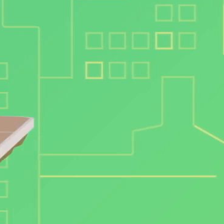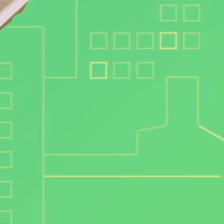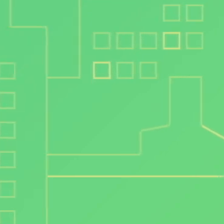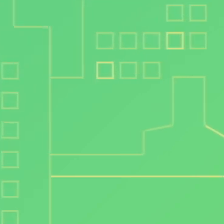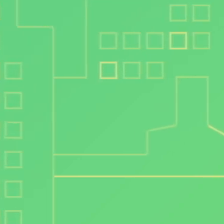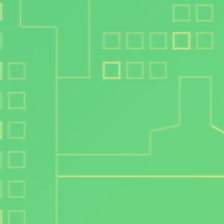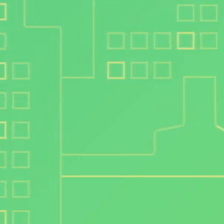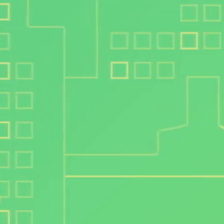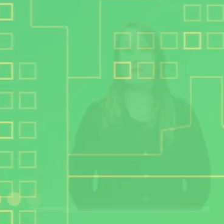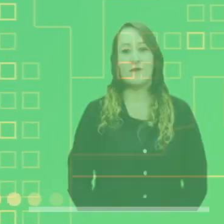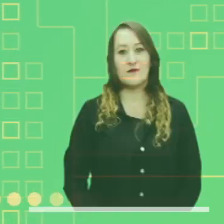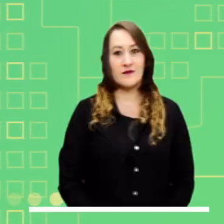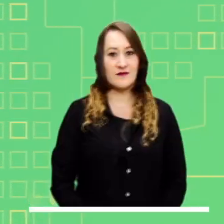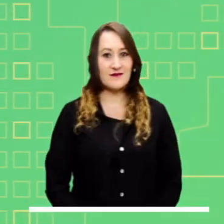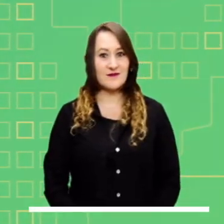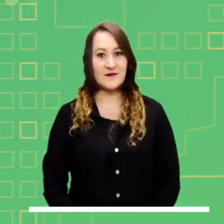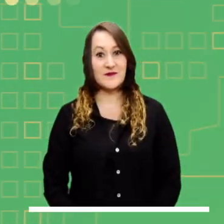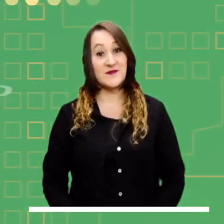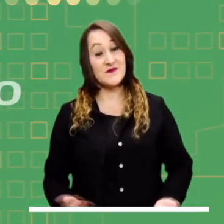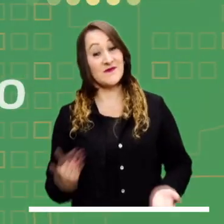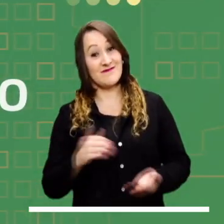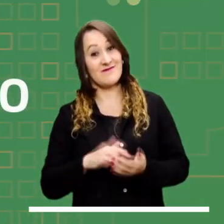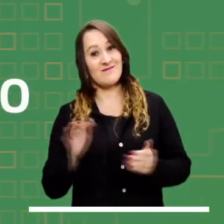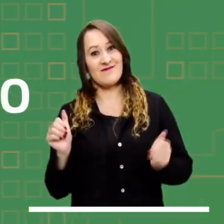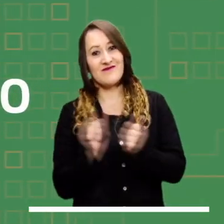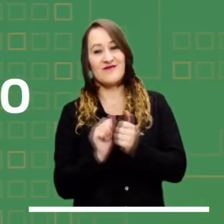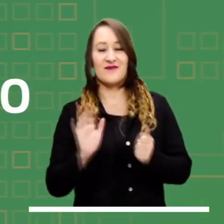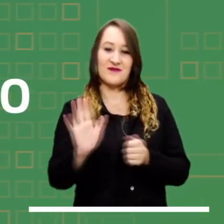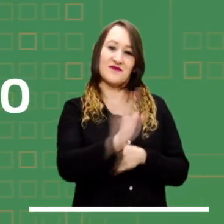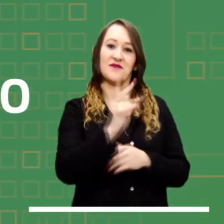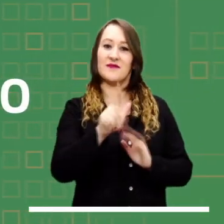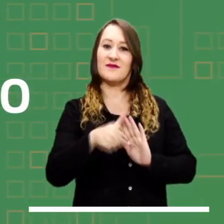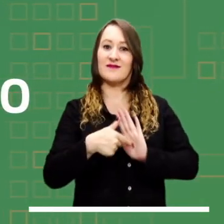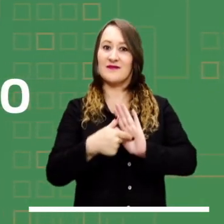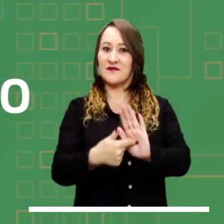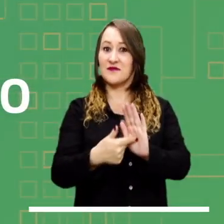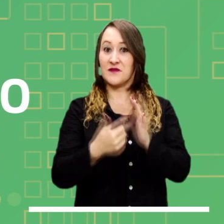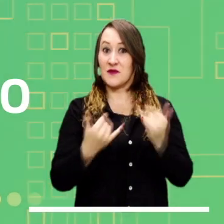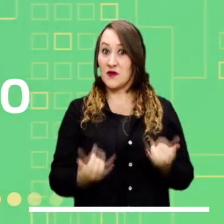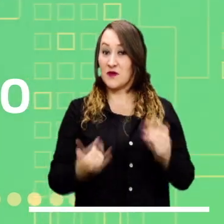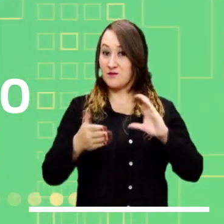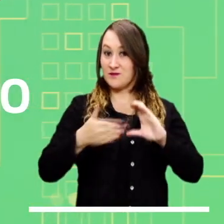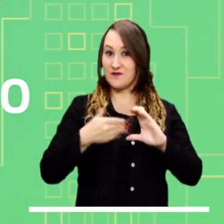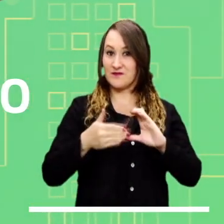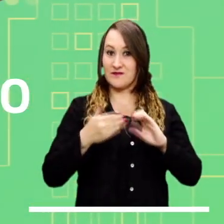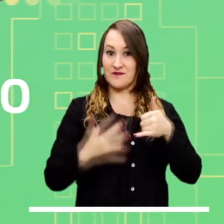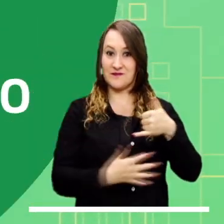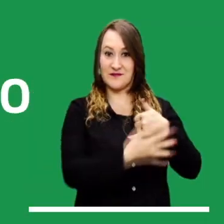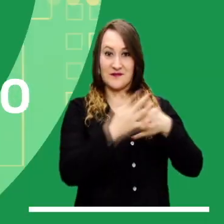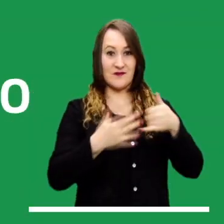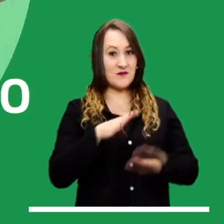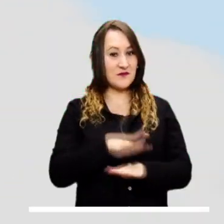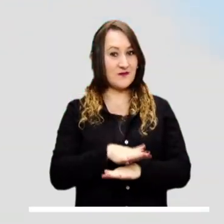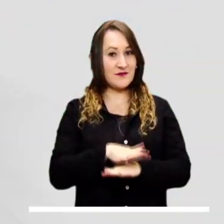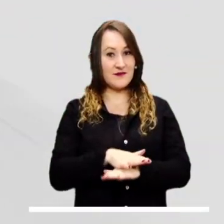Aquí estamos una vez más con ustedes para presentarles las condiciones meteorológicas de la tarde en el país.